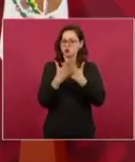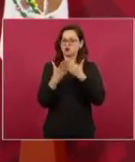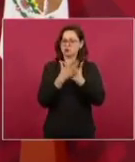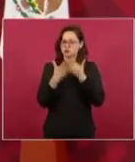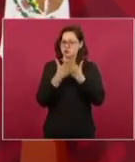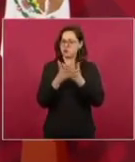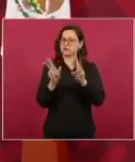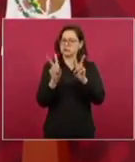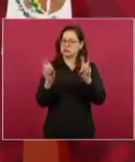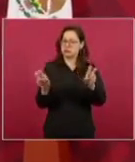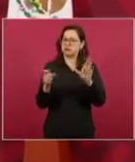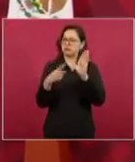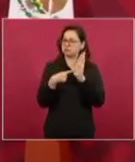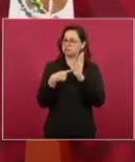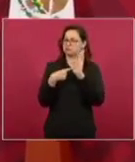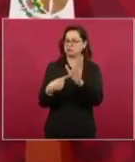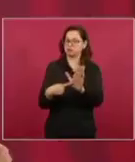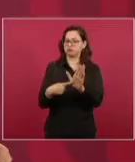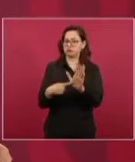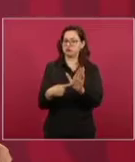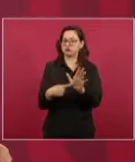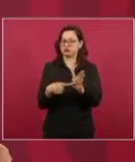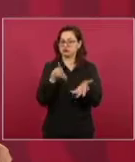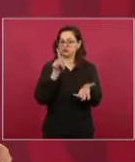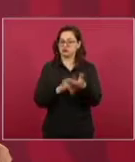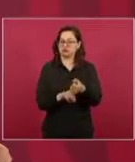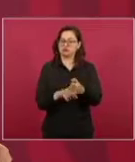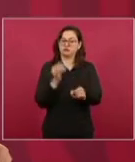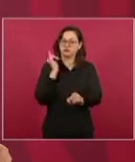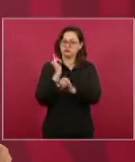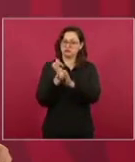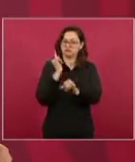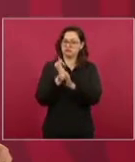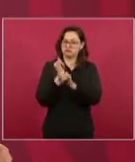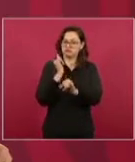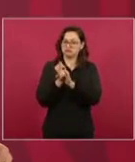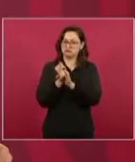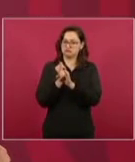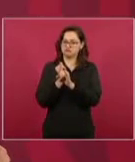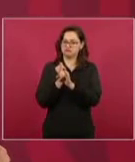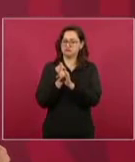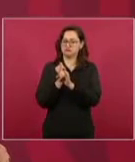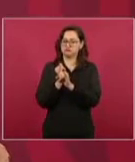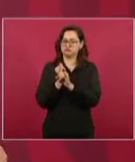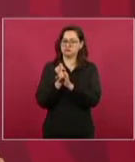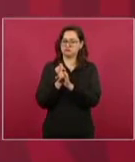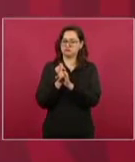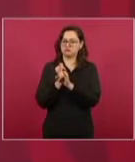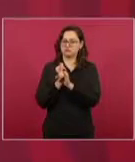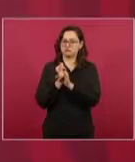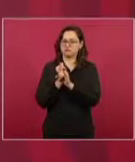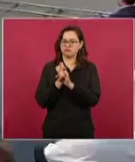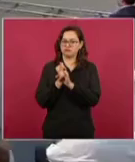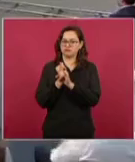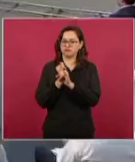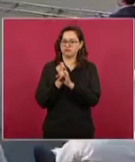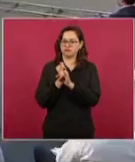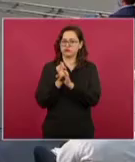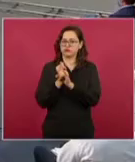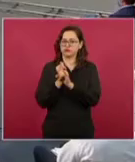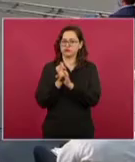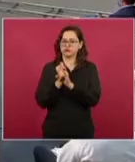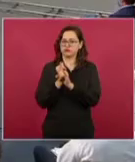redes sociales, pero no el hecho de los